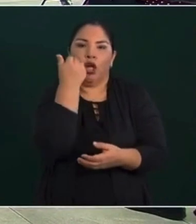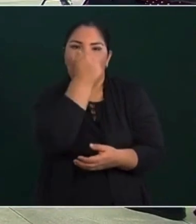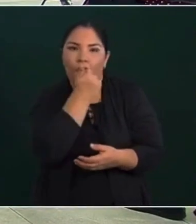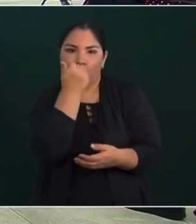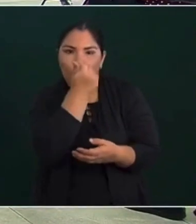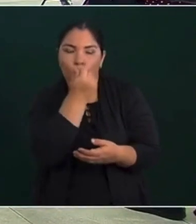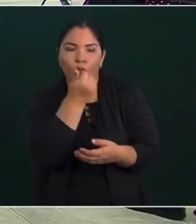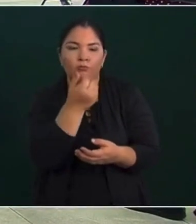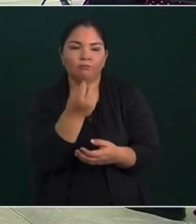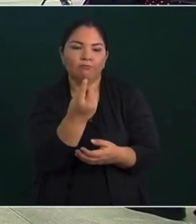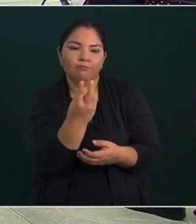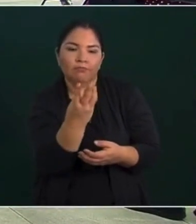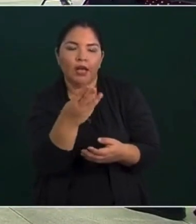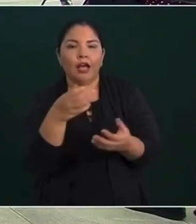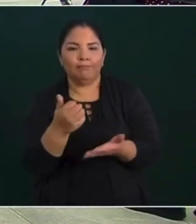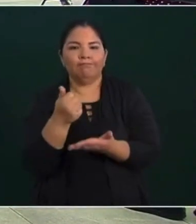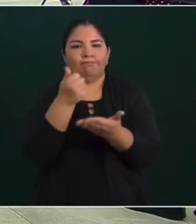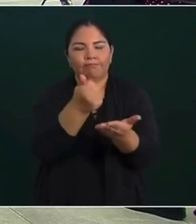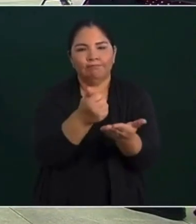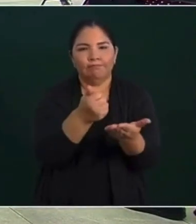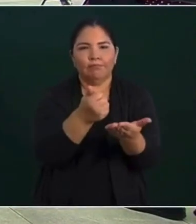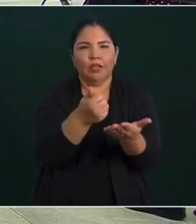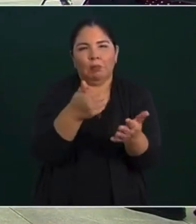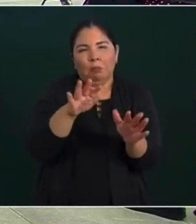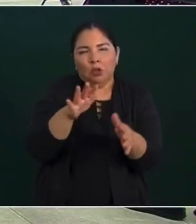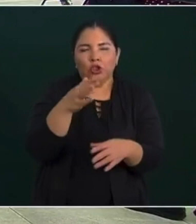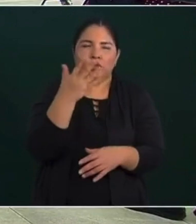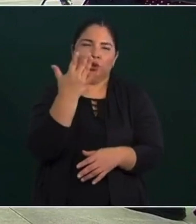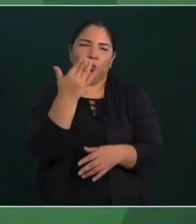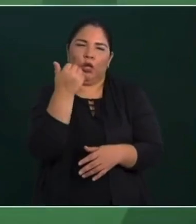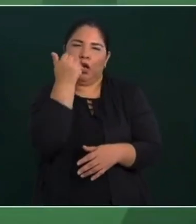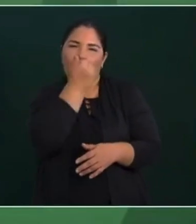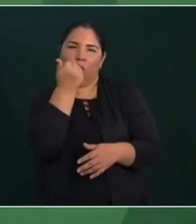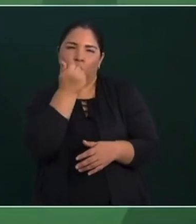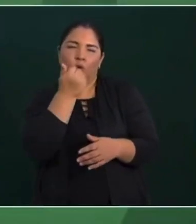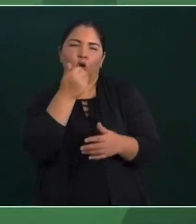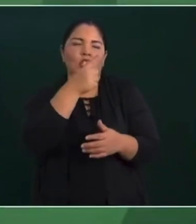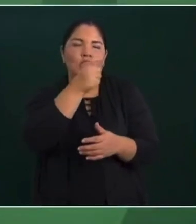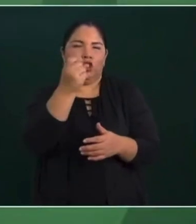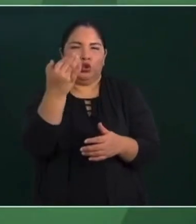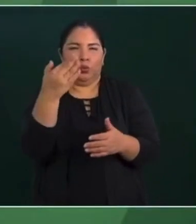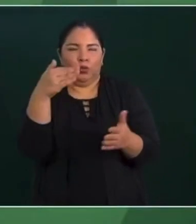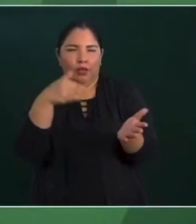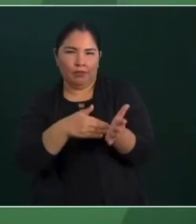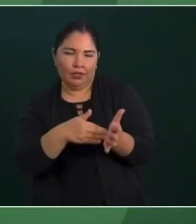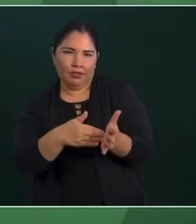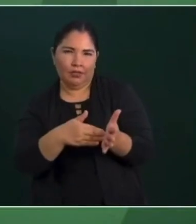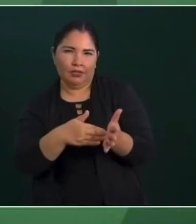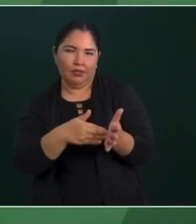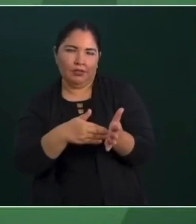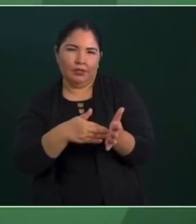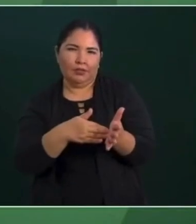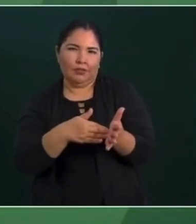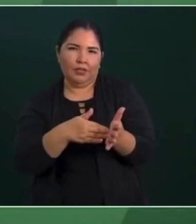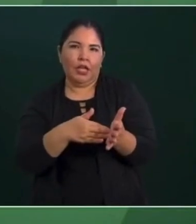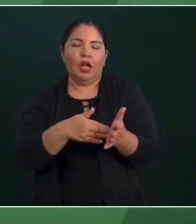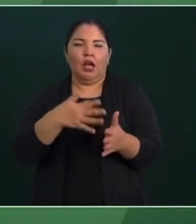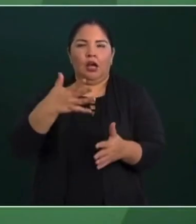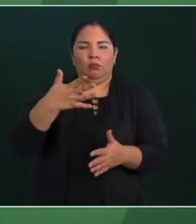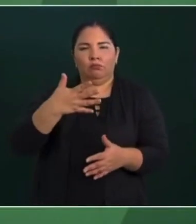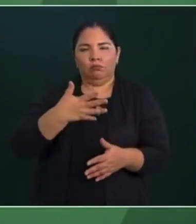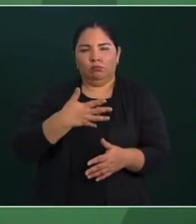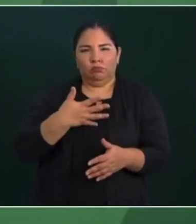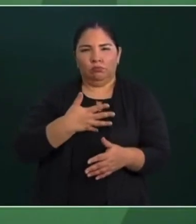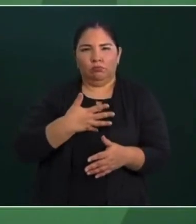que tienen, si tienen 50 alumnos son 150 mil pesos, si tienen